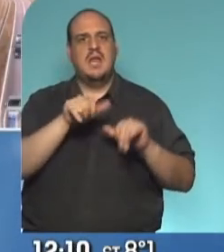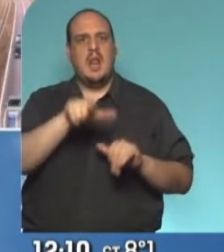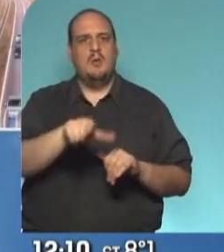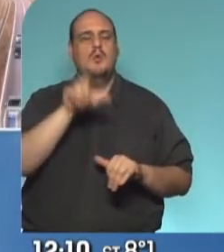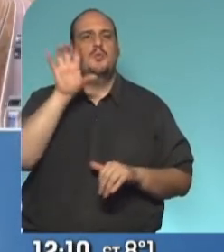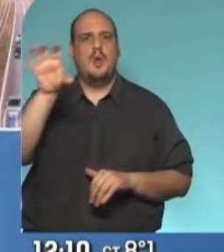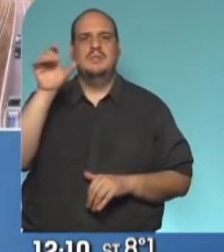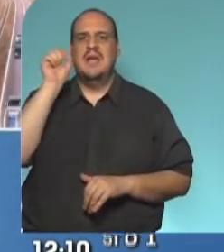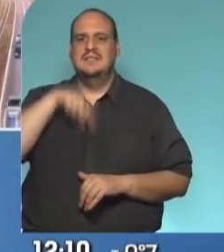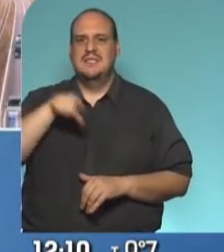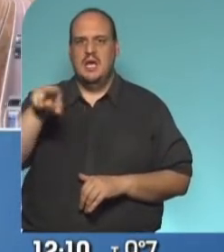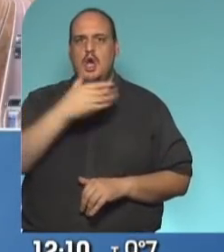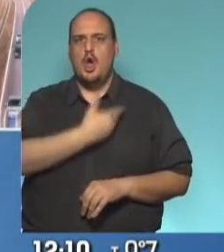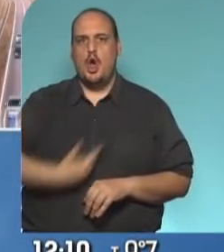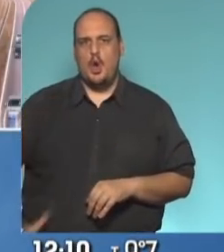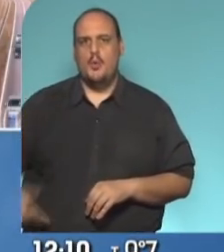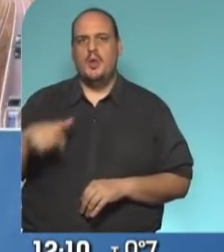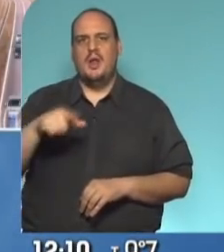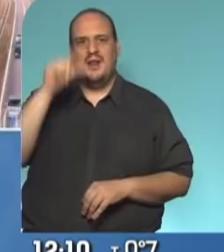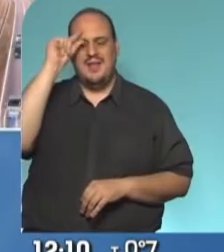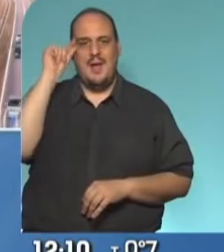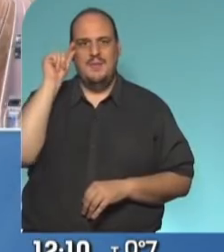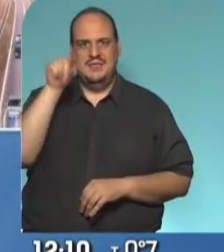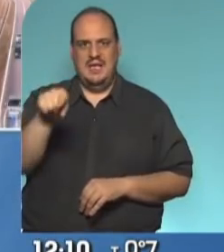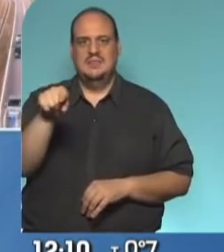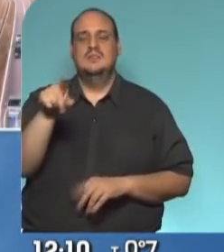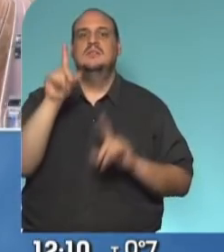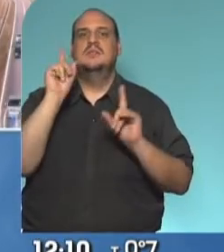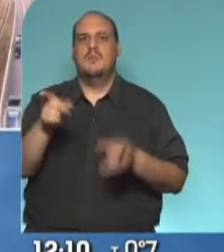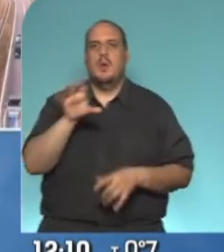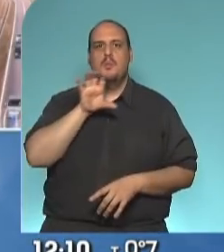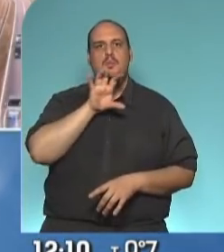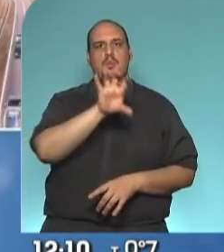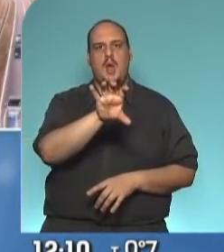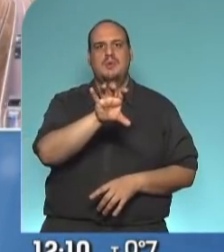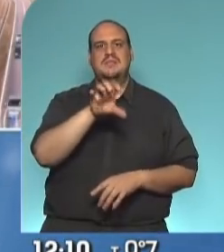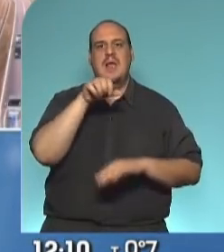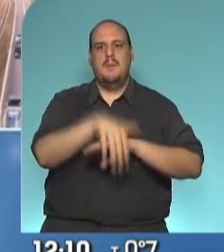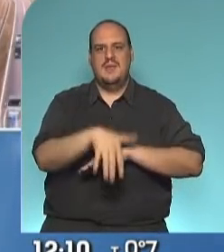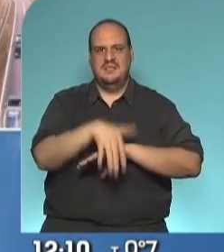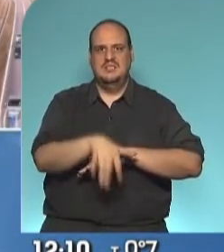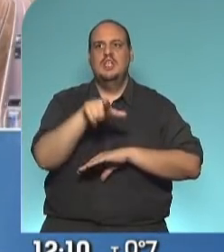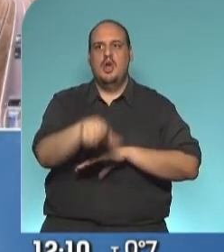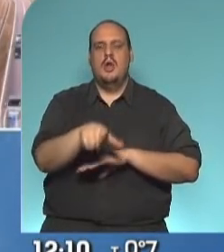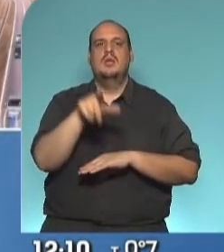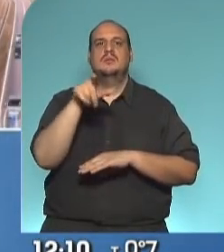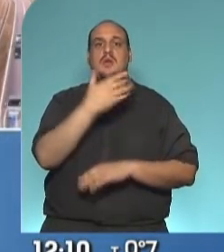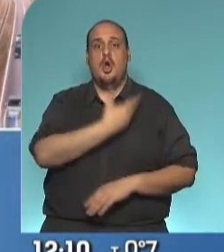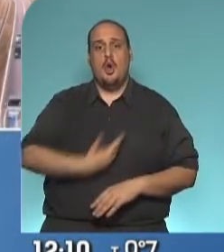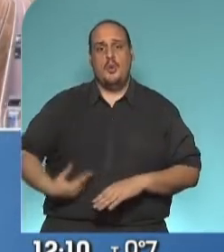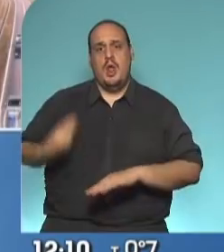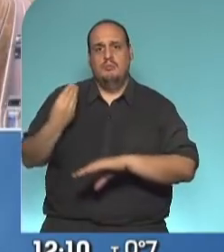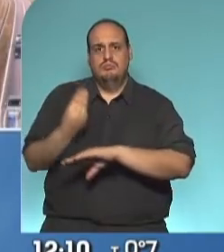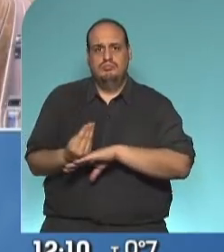de Chaco, allí está su Gobernador Jorge Capitanich, en la provincia de Misiones se encuentra presente el Gobernador